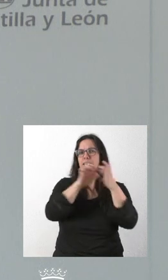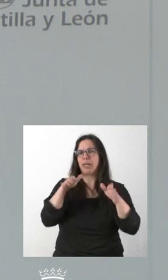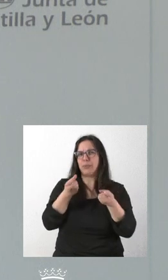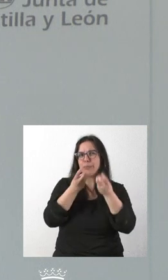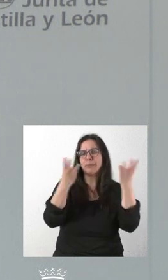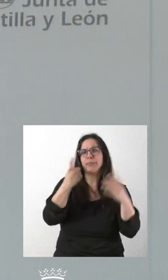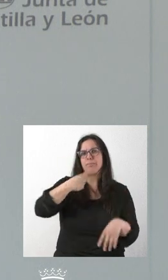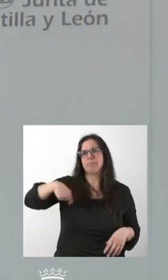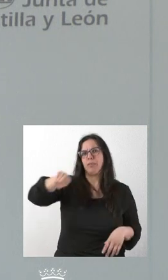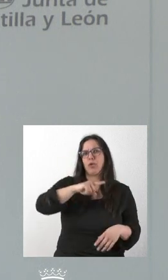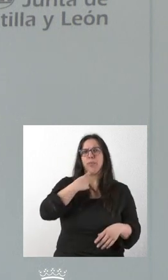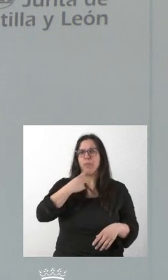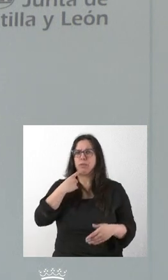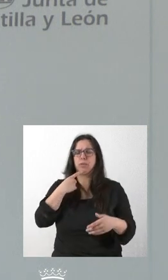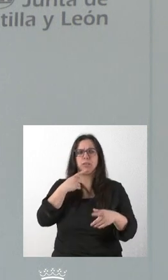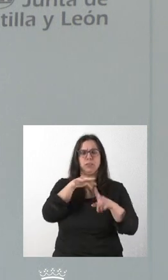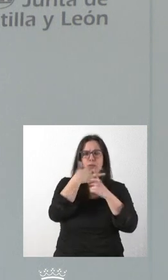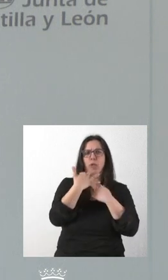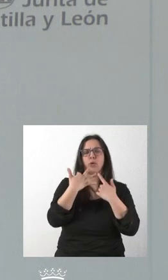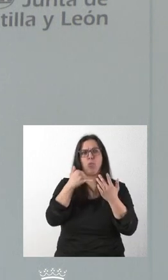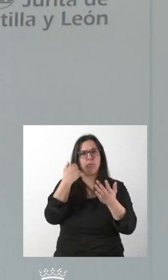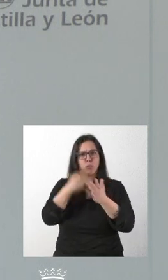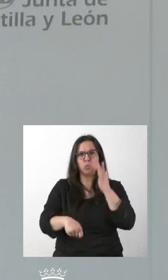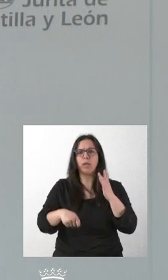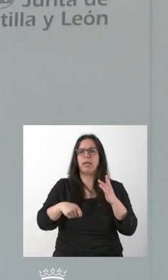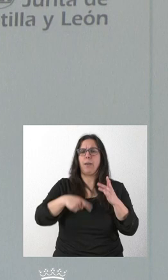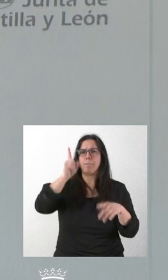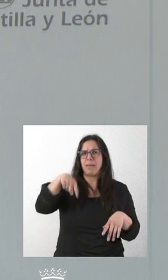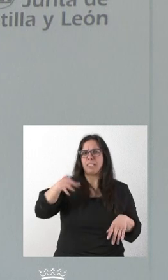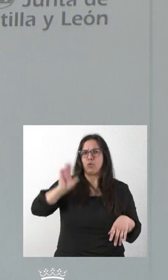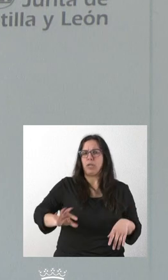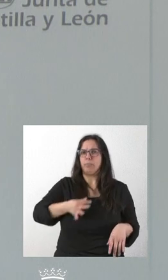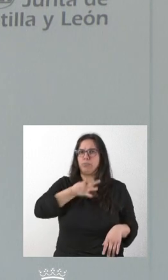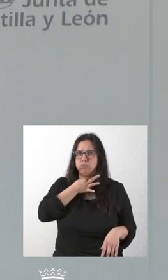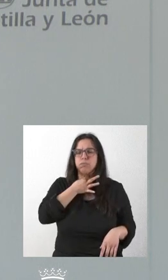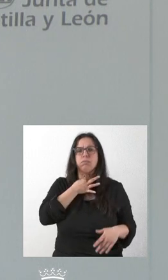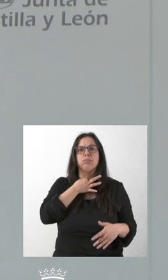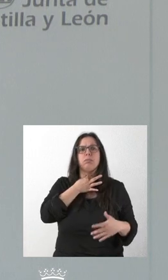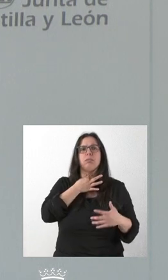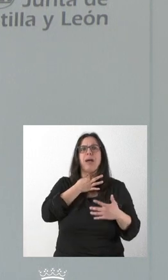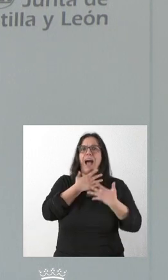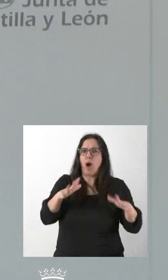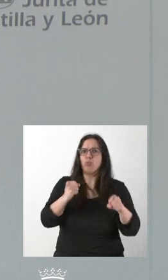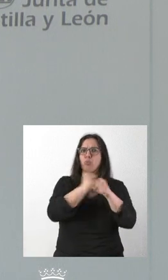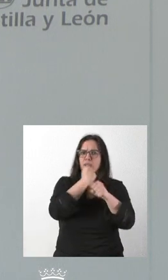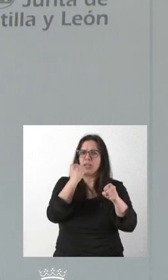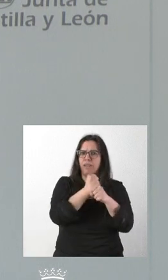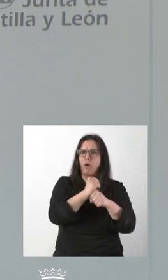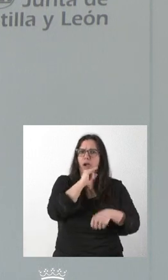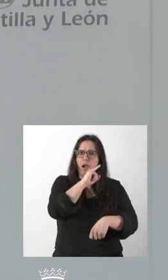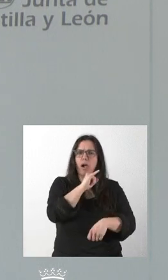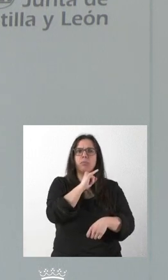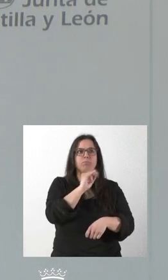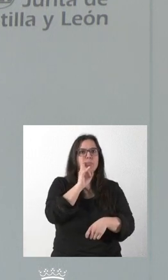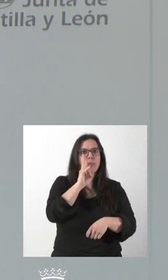dificultades, muchas personas que tienen problemas para llegar a fin de mes, muchas personas que, aun teniendo un puesto de trabajo, están